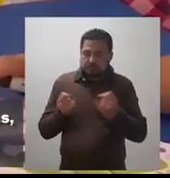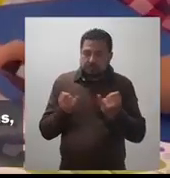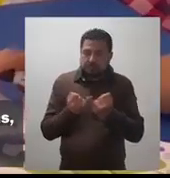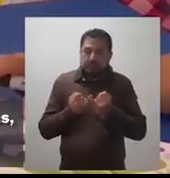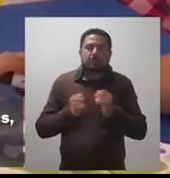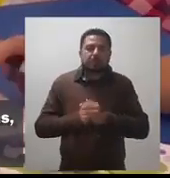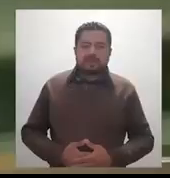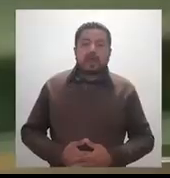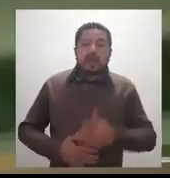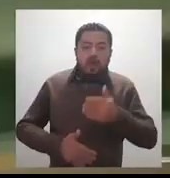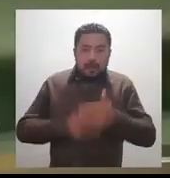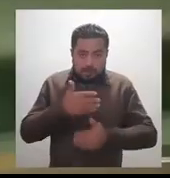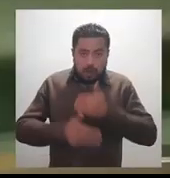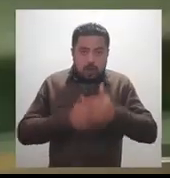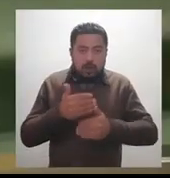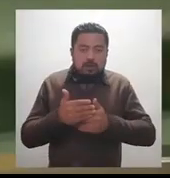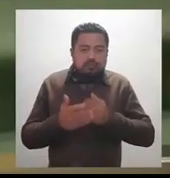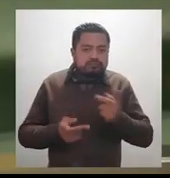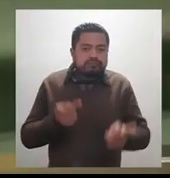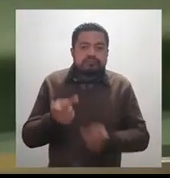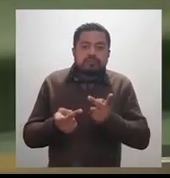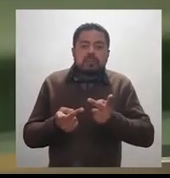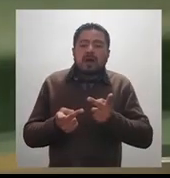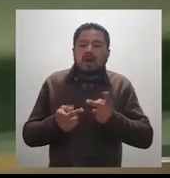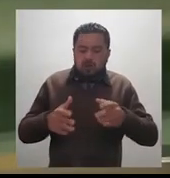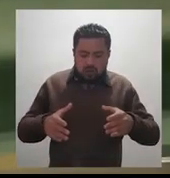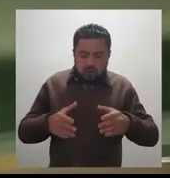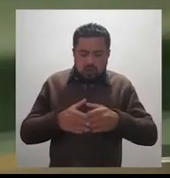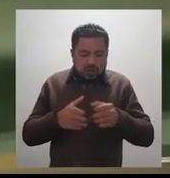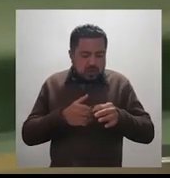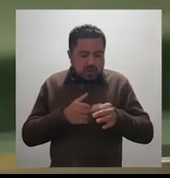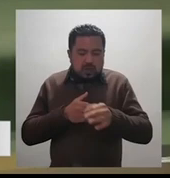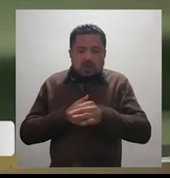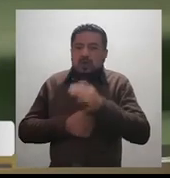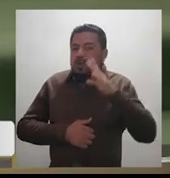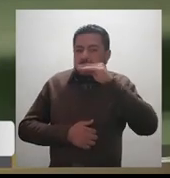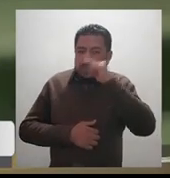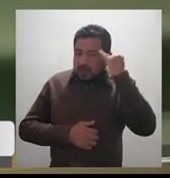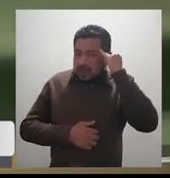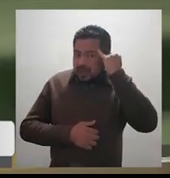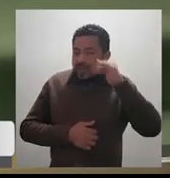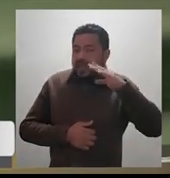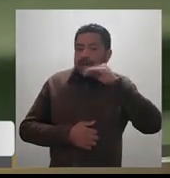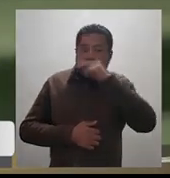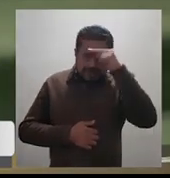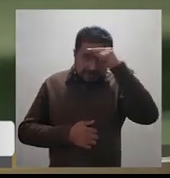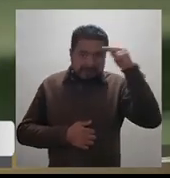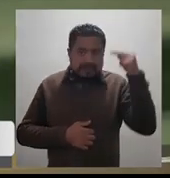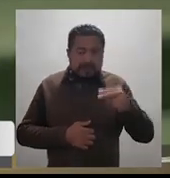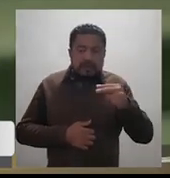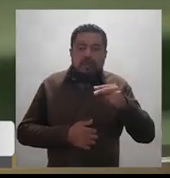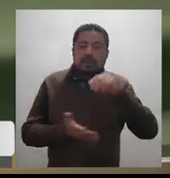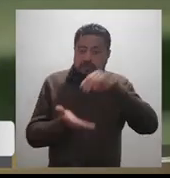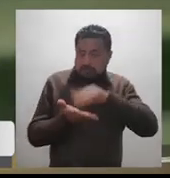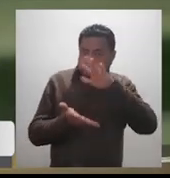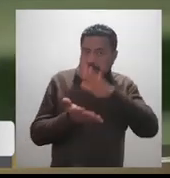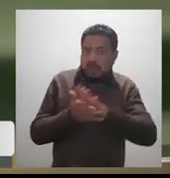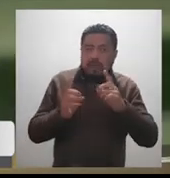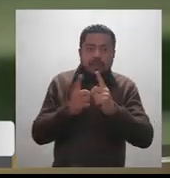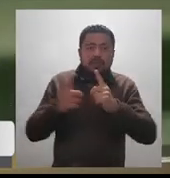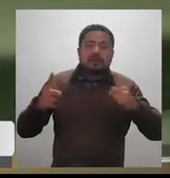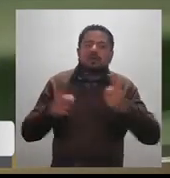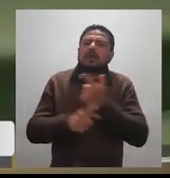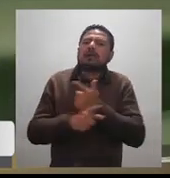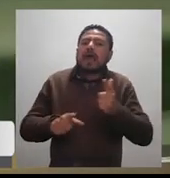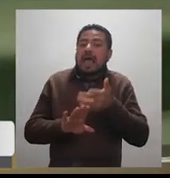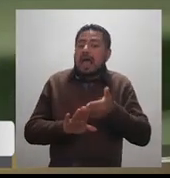inclusiva. Proceso de consulta a los pueblos y comunidades indígenas y afromexicanos. Será establecido en el protocolo